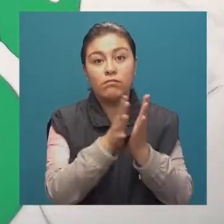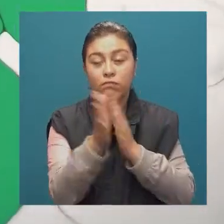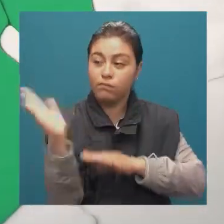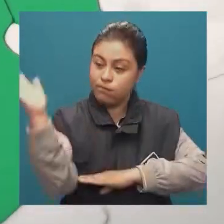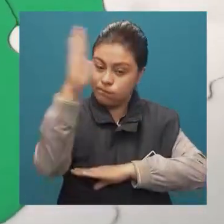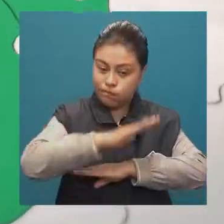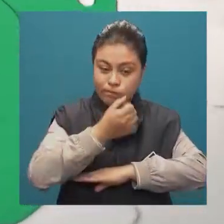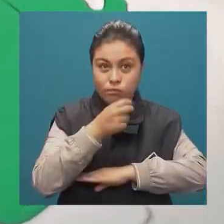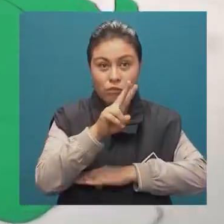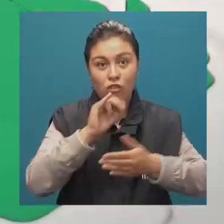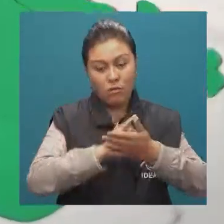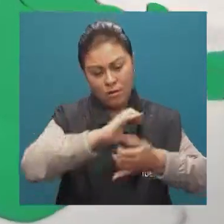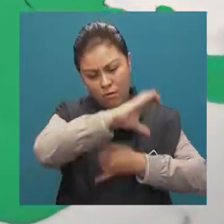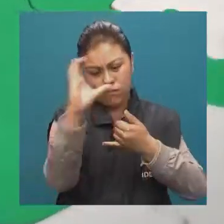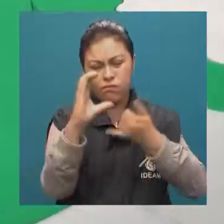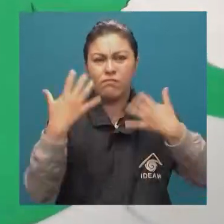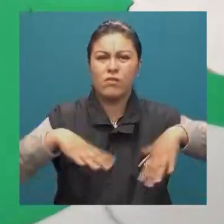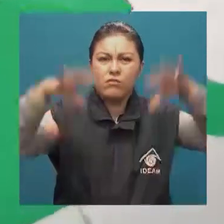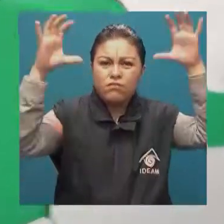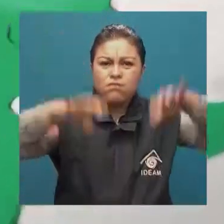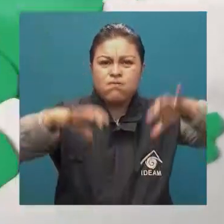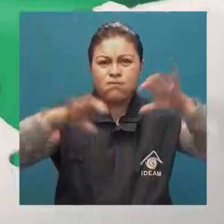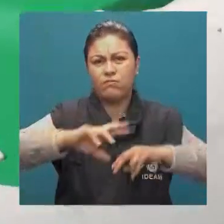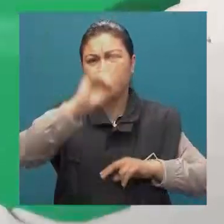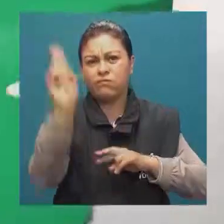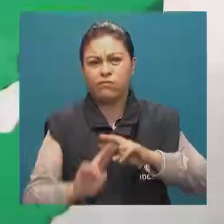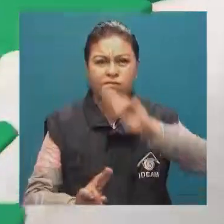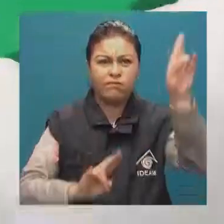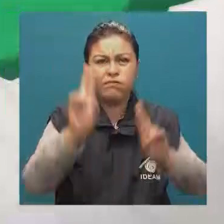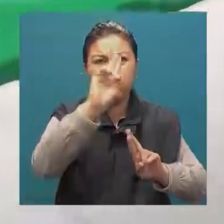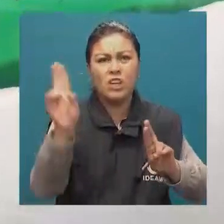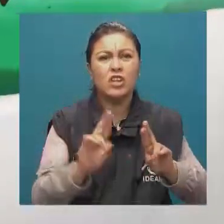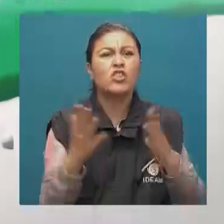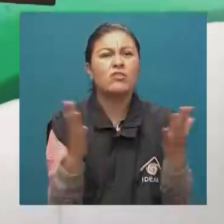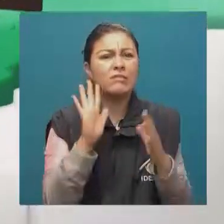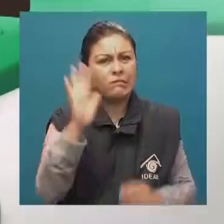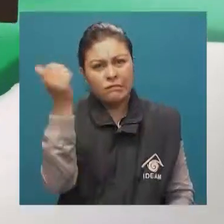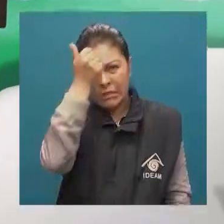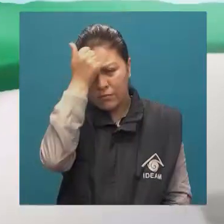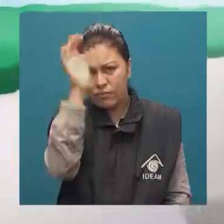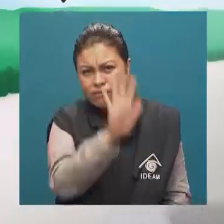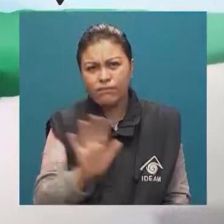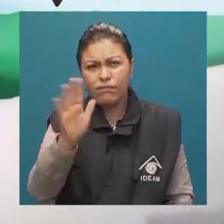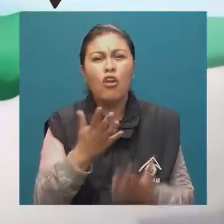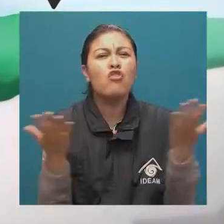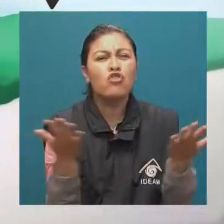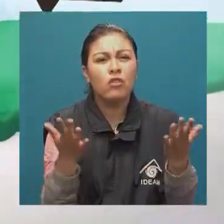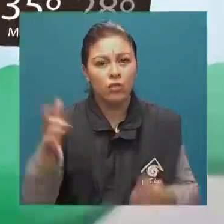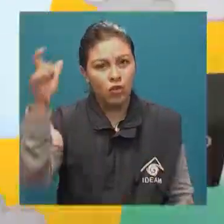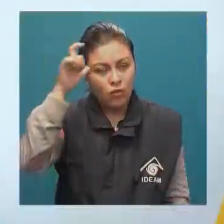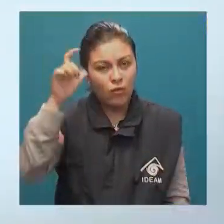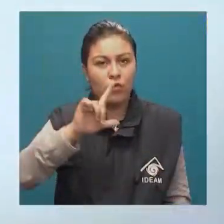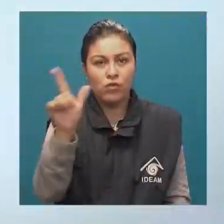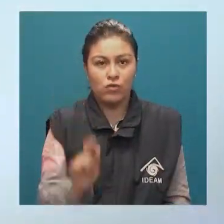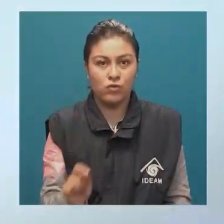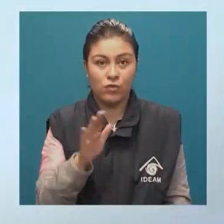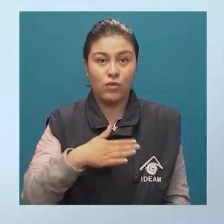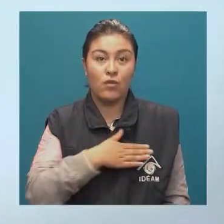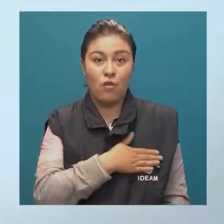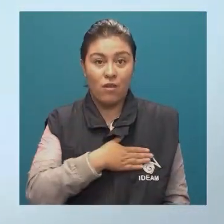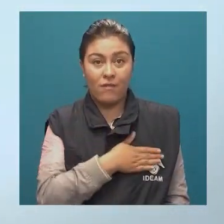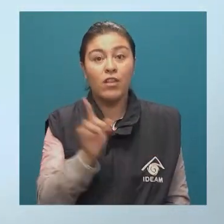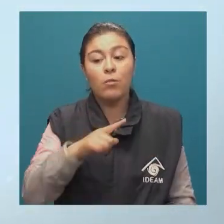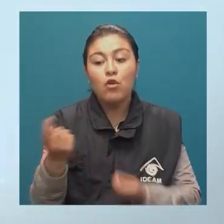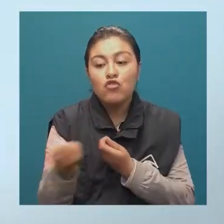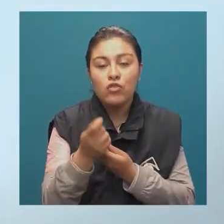en gran parte de la región, pero principalmente en Córdoba, Sucre, Bolívar y en cercanía a la Sierra Nevada de Santa Marta, incluyendo el departamento